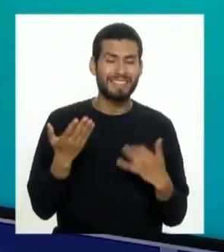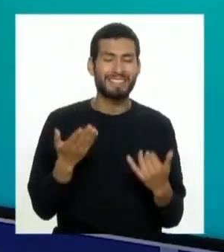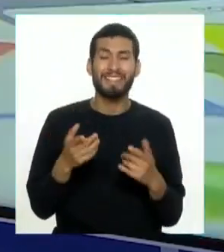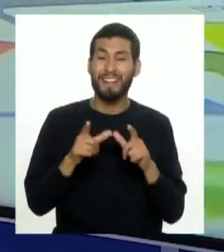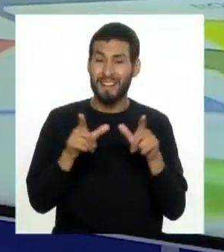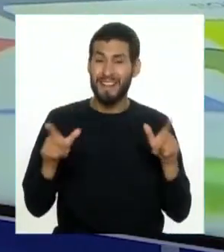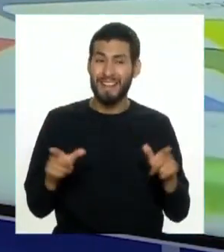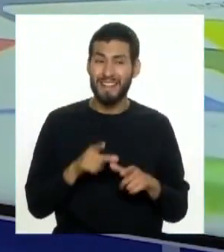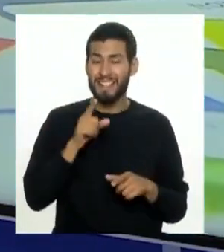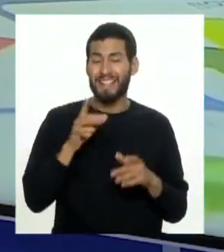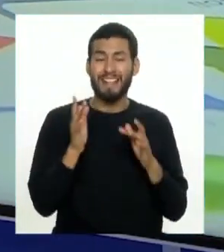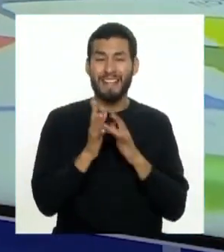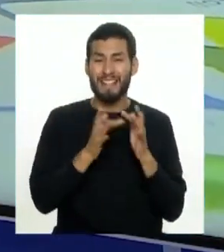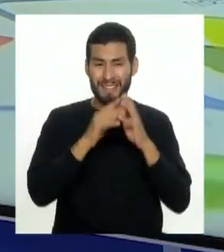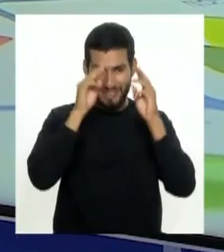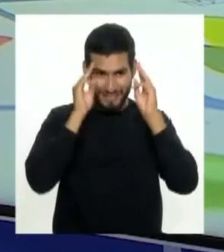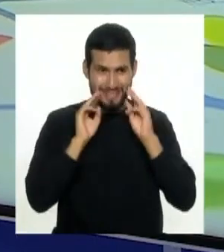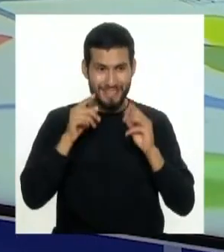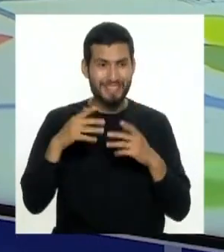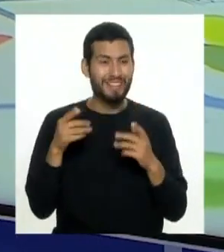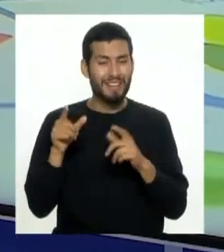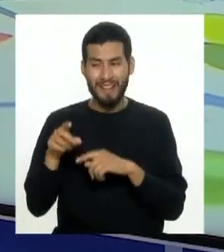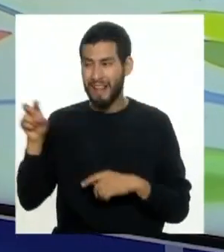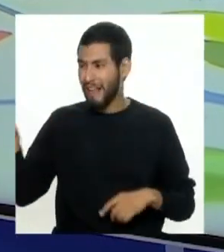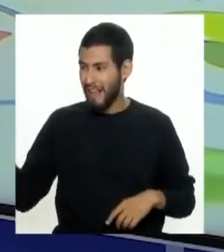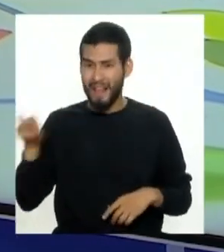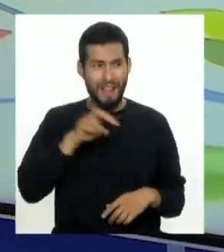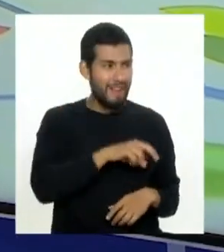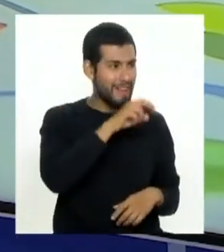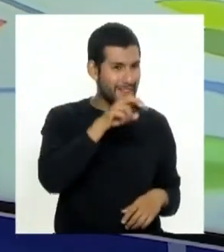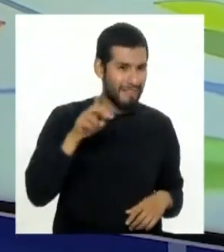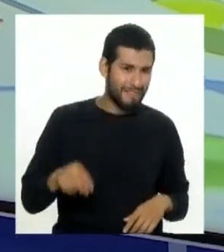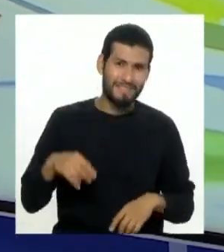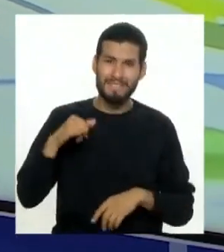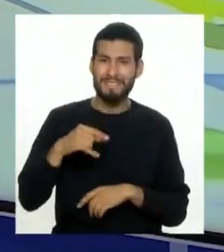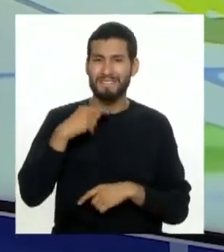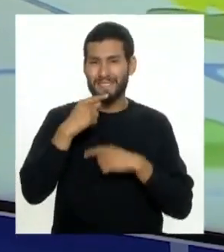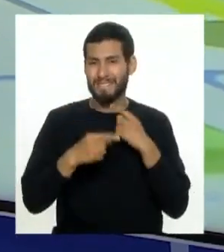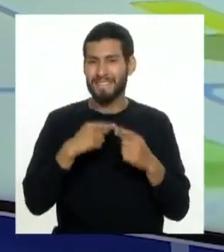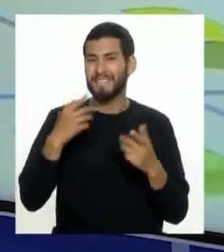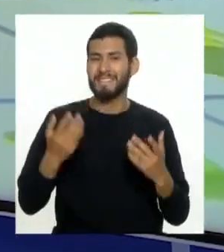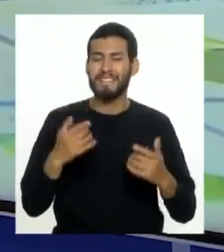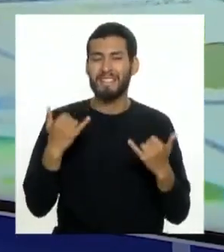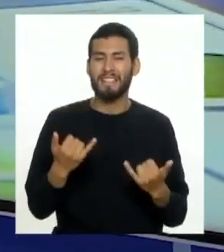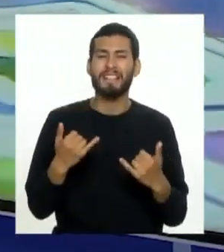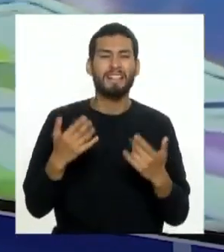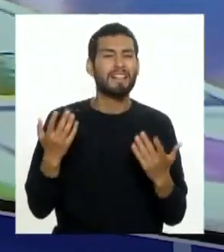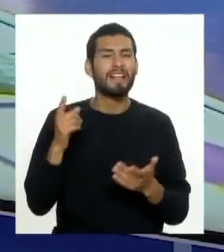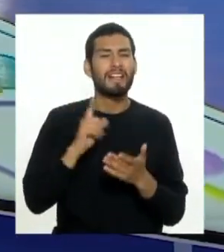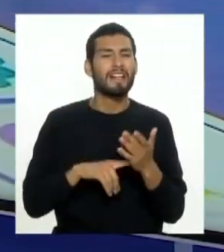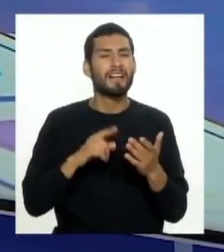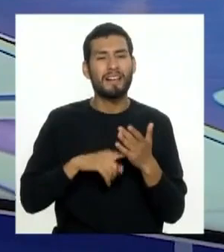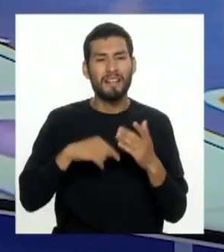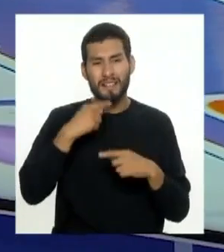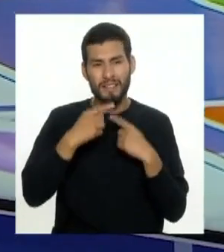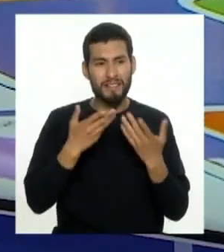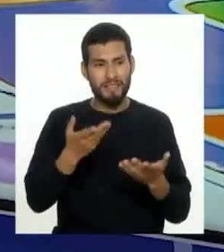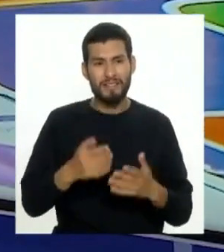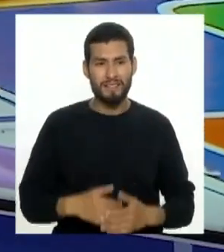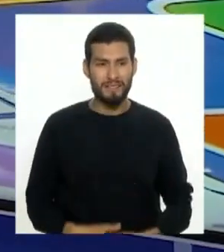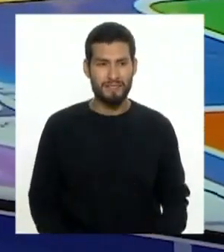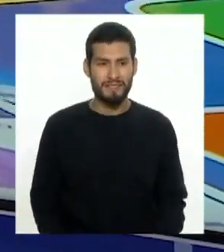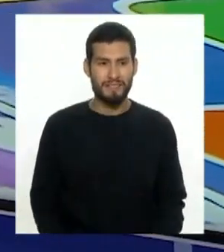volando en Jesús María, porque tú sabes que ella está de un lado para el otro y nos cuenta hoy día qué novedades nos tiene por ahí.